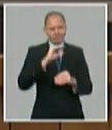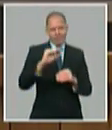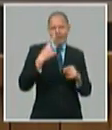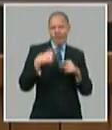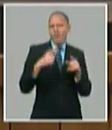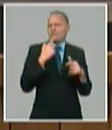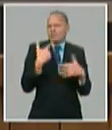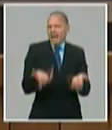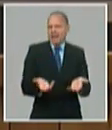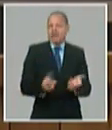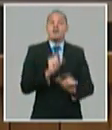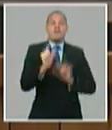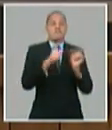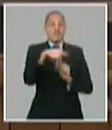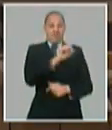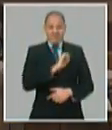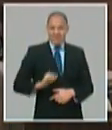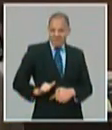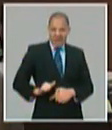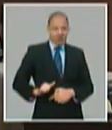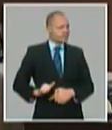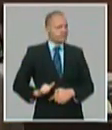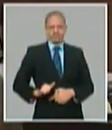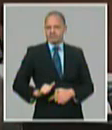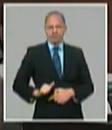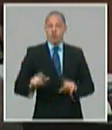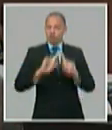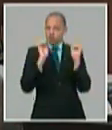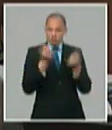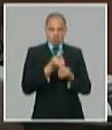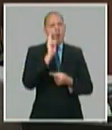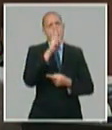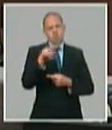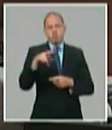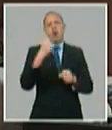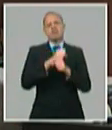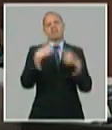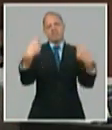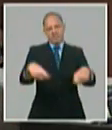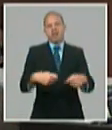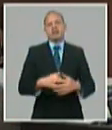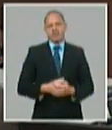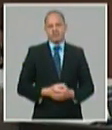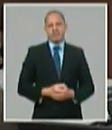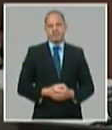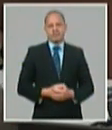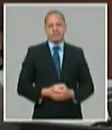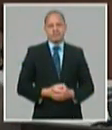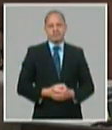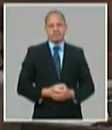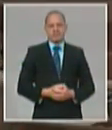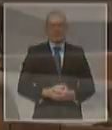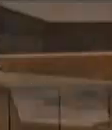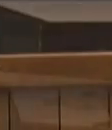empleo por la vía de los incrementos salariales y la eliminación de subsidios y gratuidades indebidas